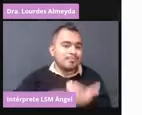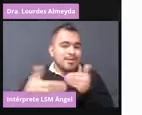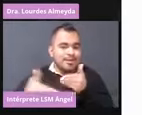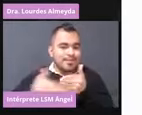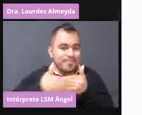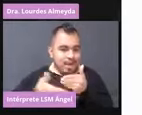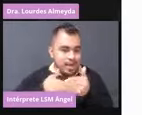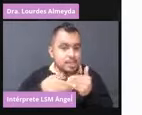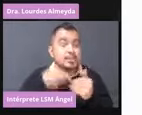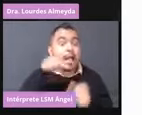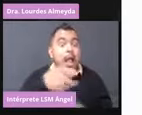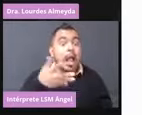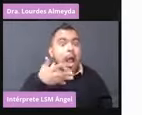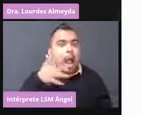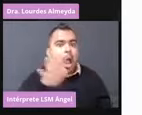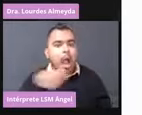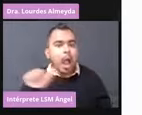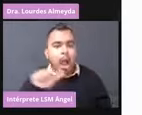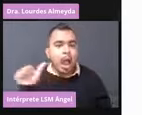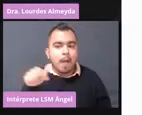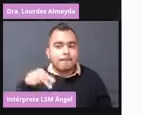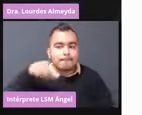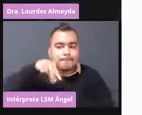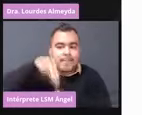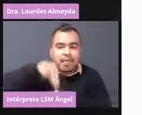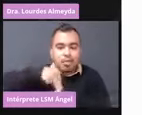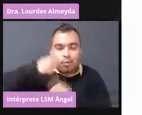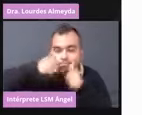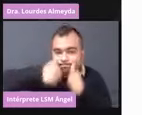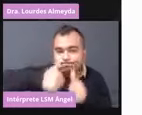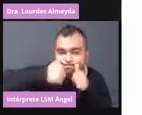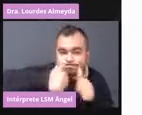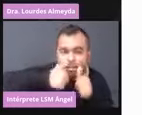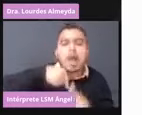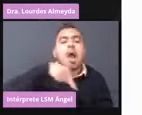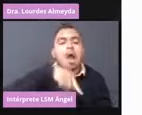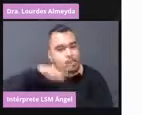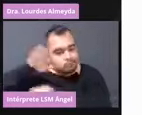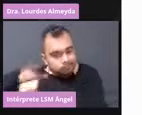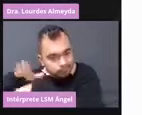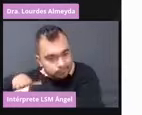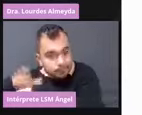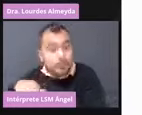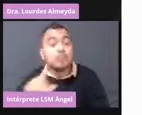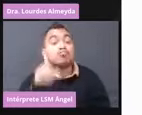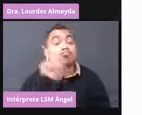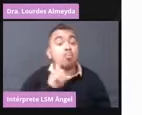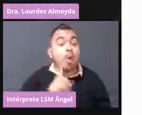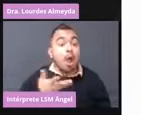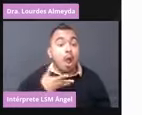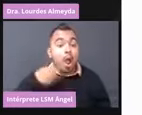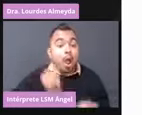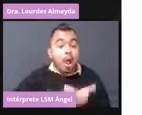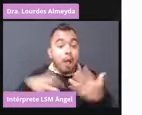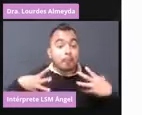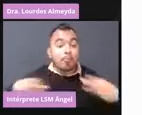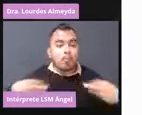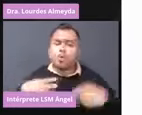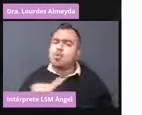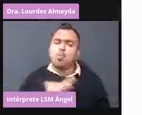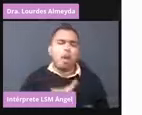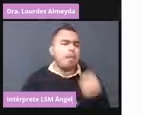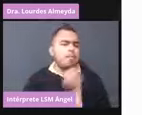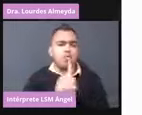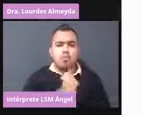perdón, tratante. Y en las mujeres que están lactando, pues no hay ningún problema. Al niño no le